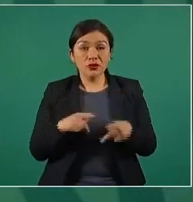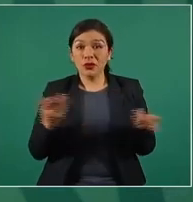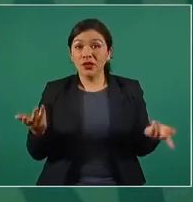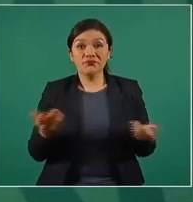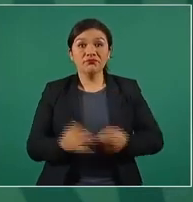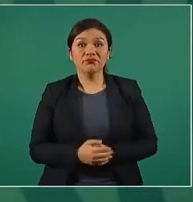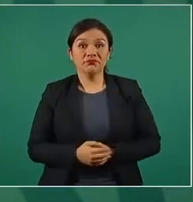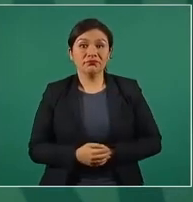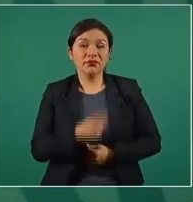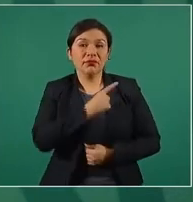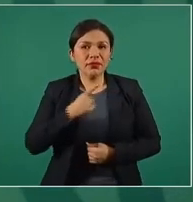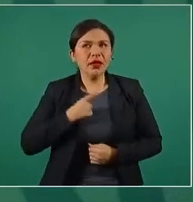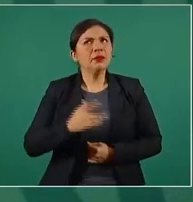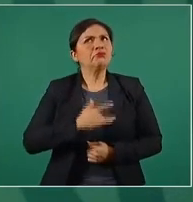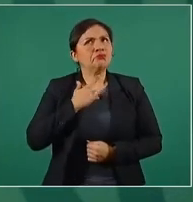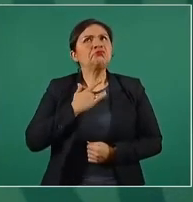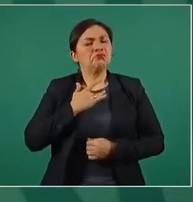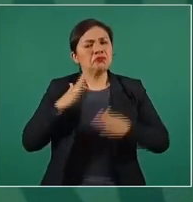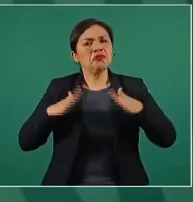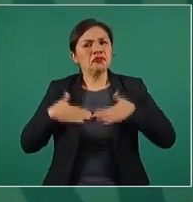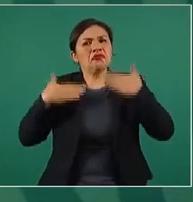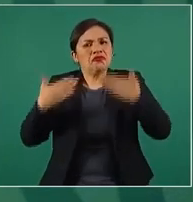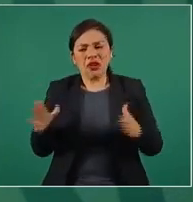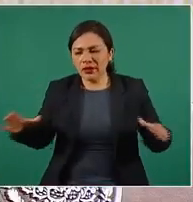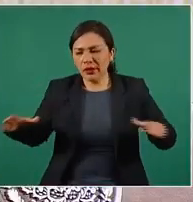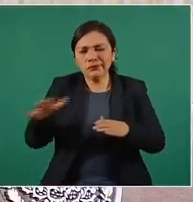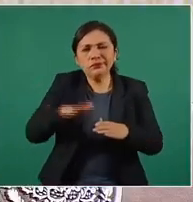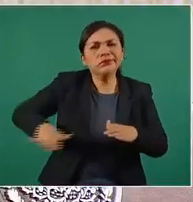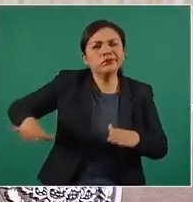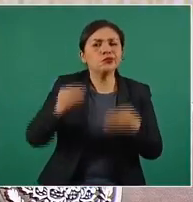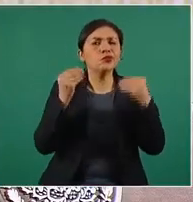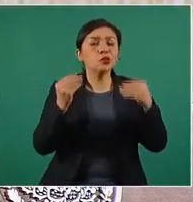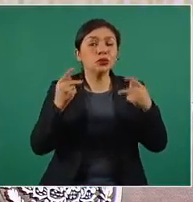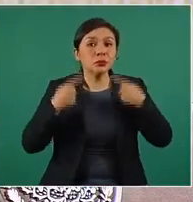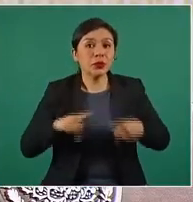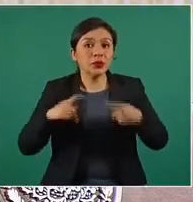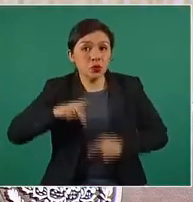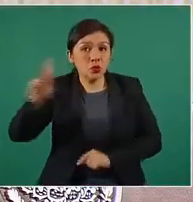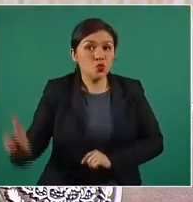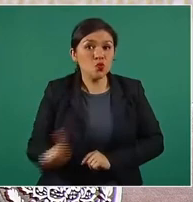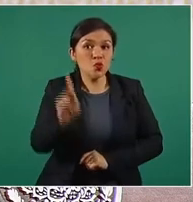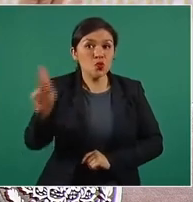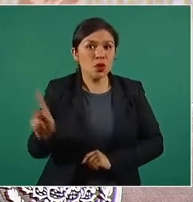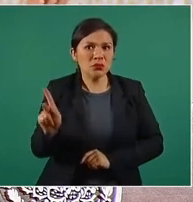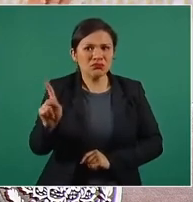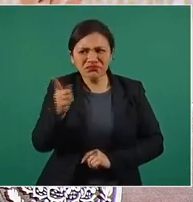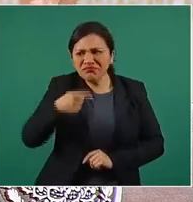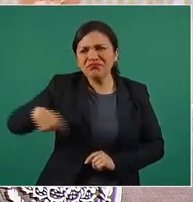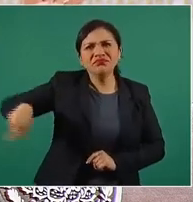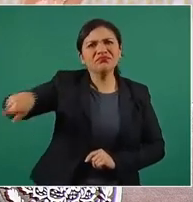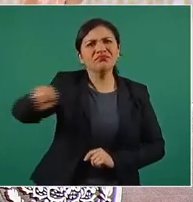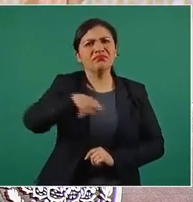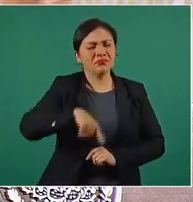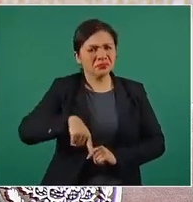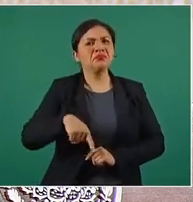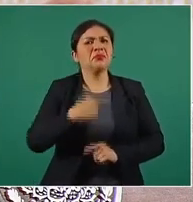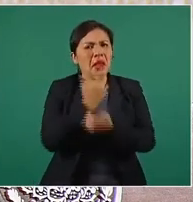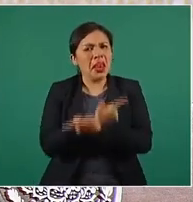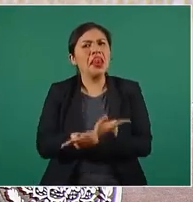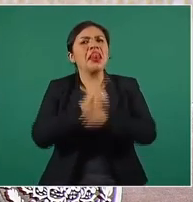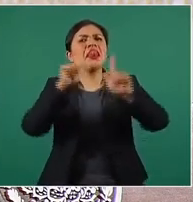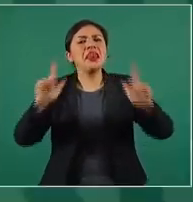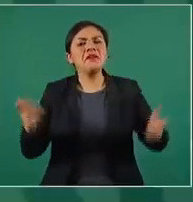Hay que tenerle confianza al pueblo. Y que libremente se